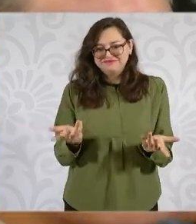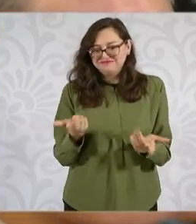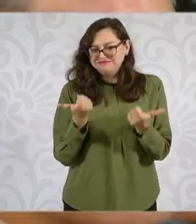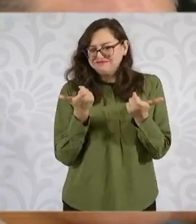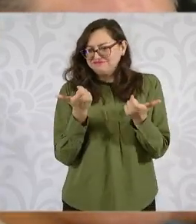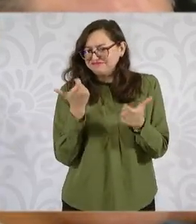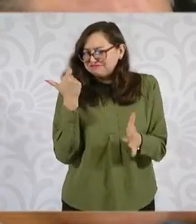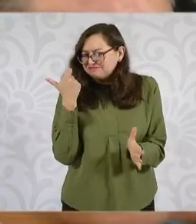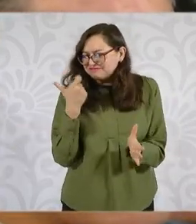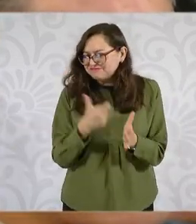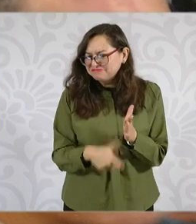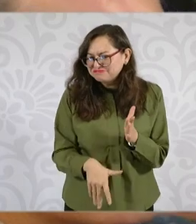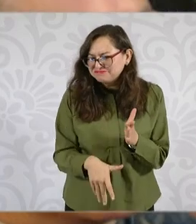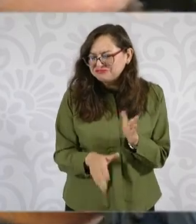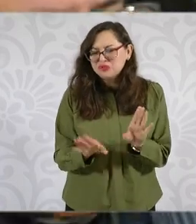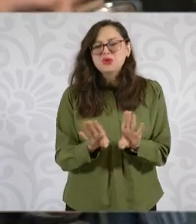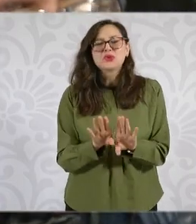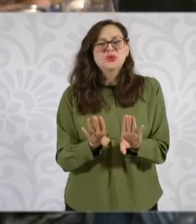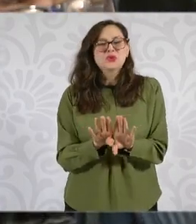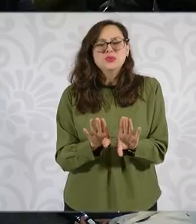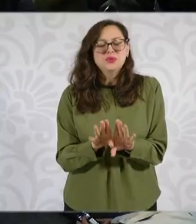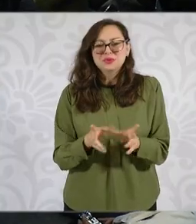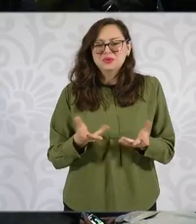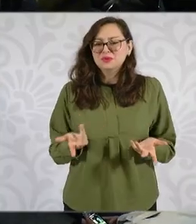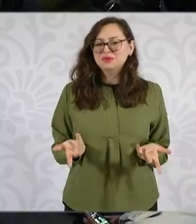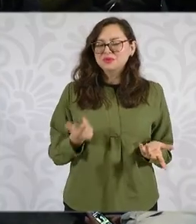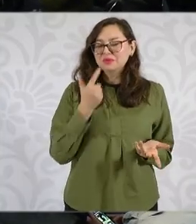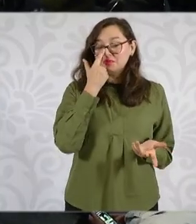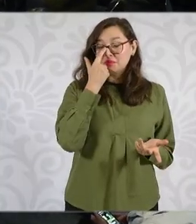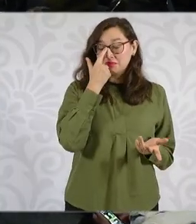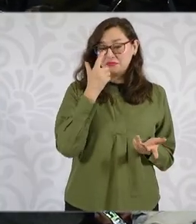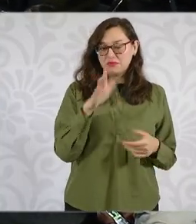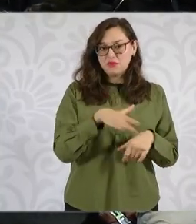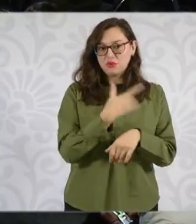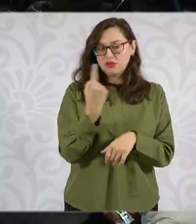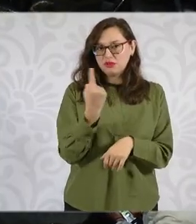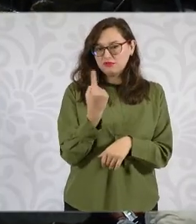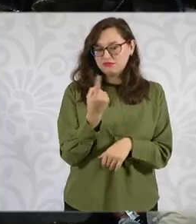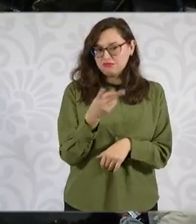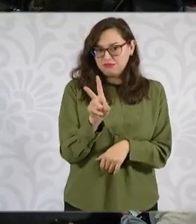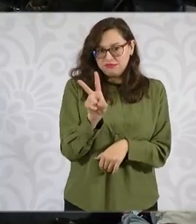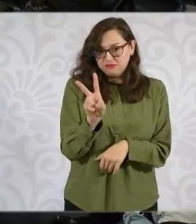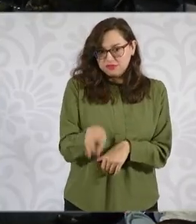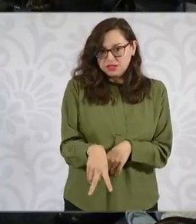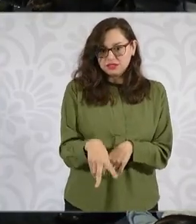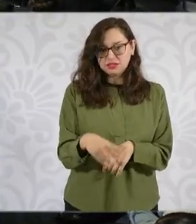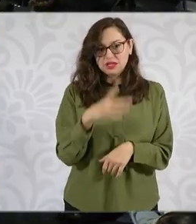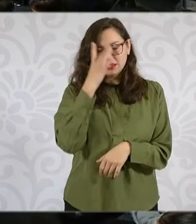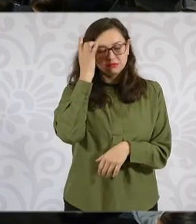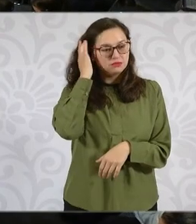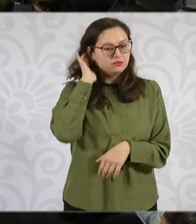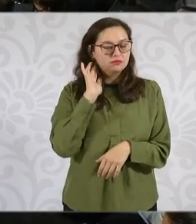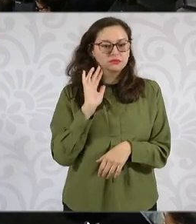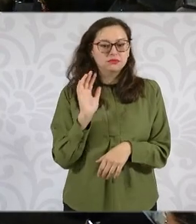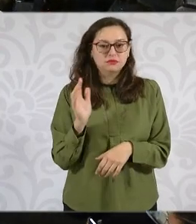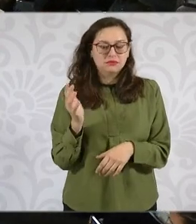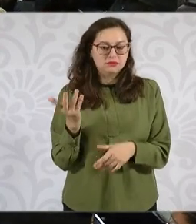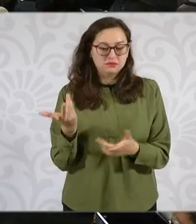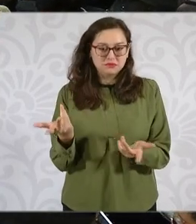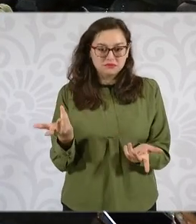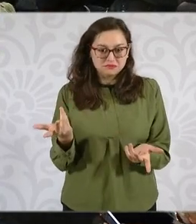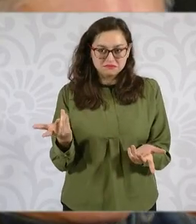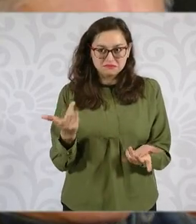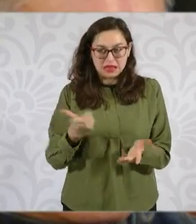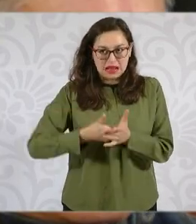tema del costo del terreno? Porque sigue siendo el costo comercial el que priva.